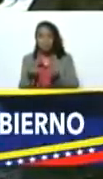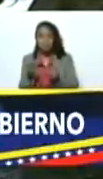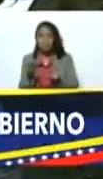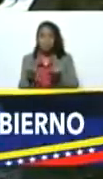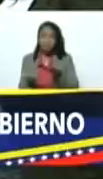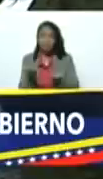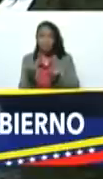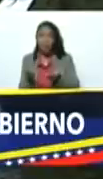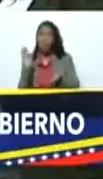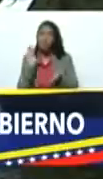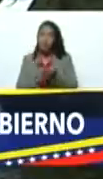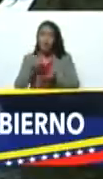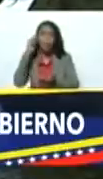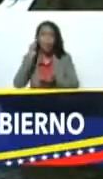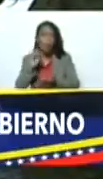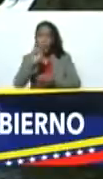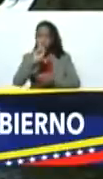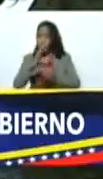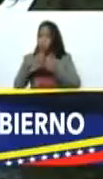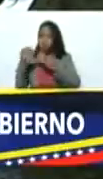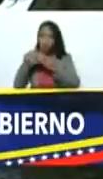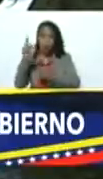ponmelo en bolívar no me lo pongan en dólares